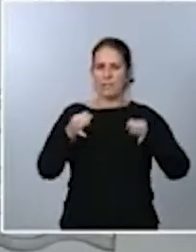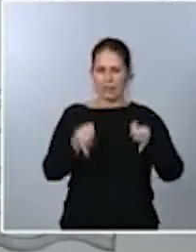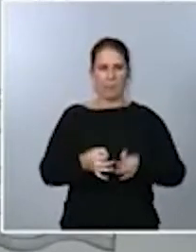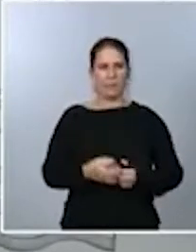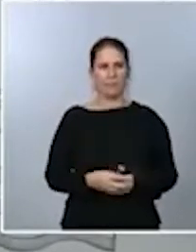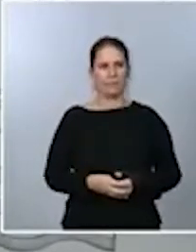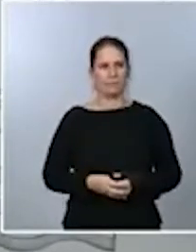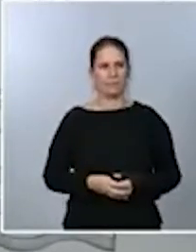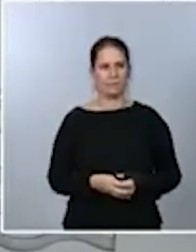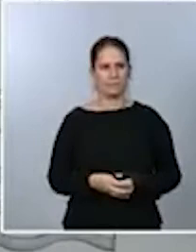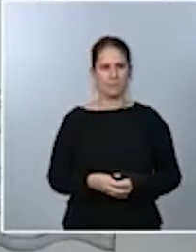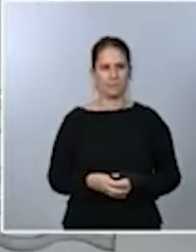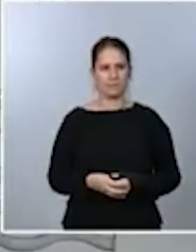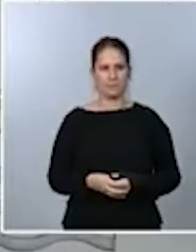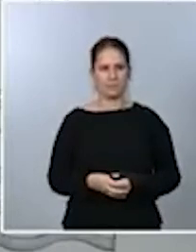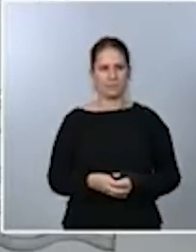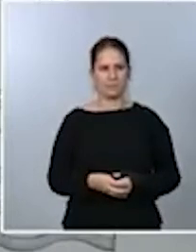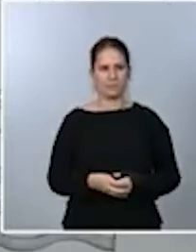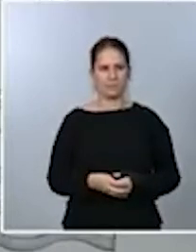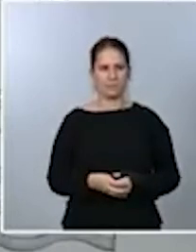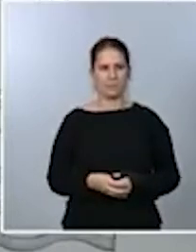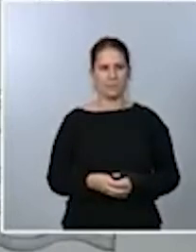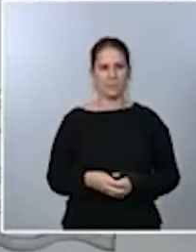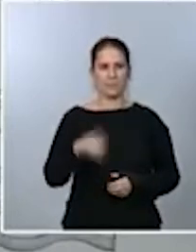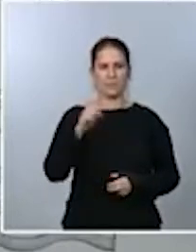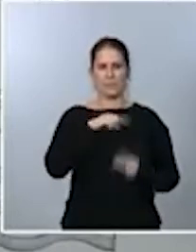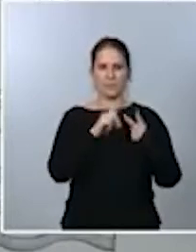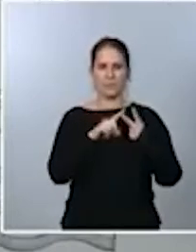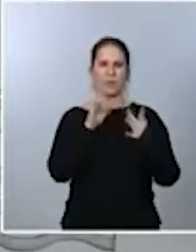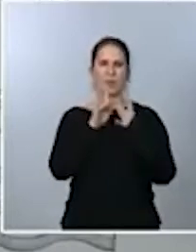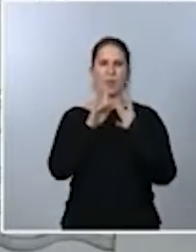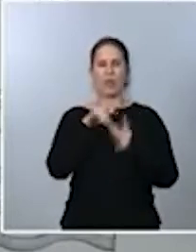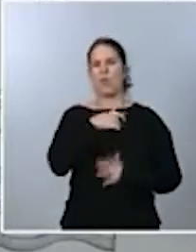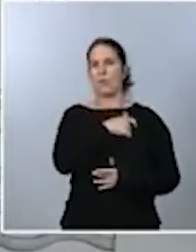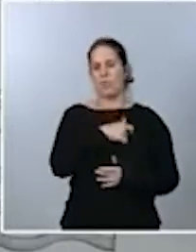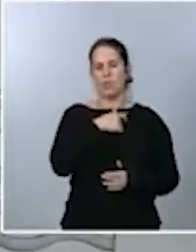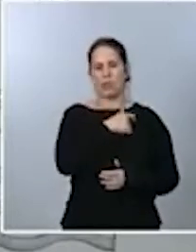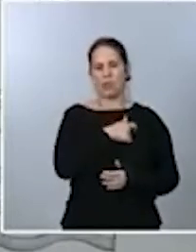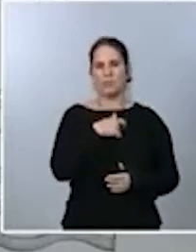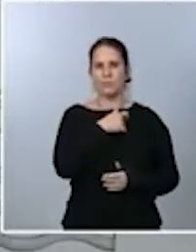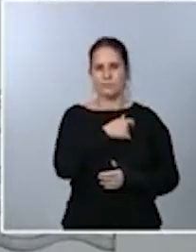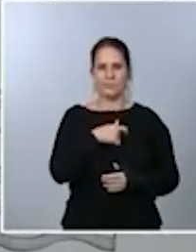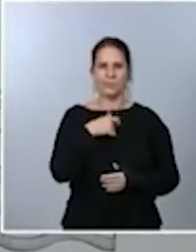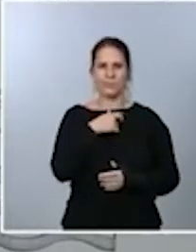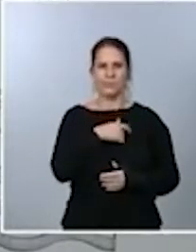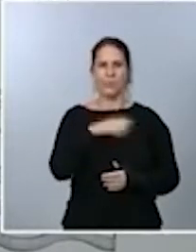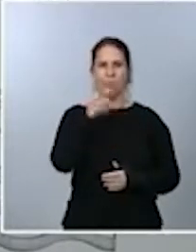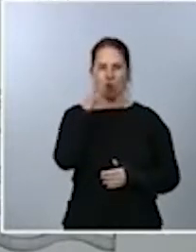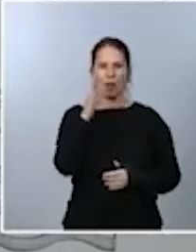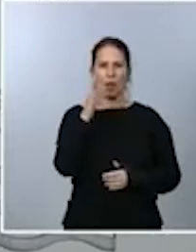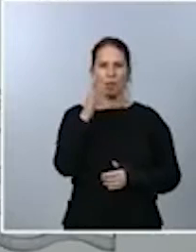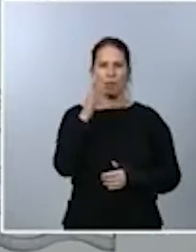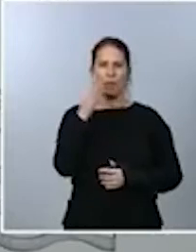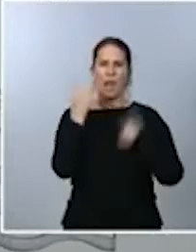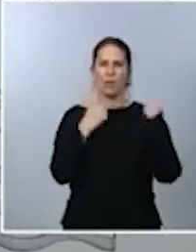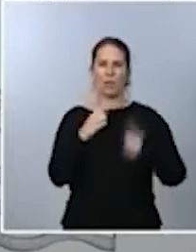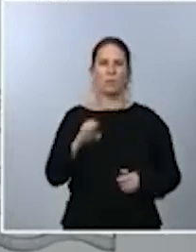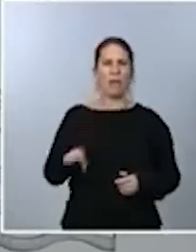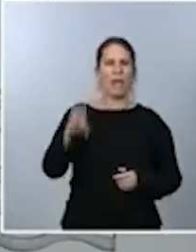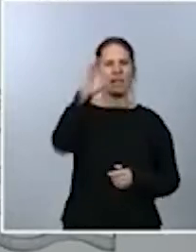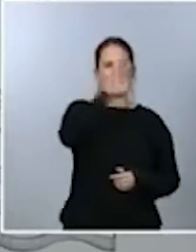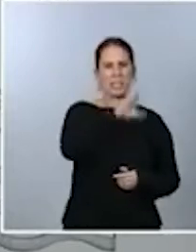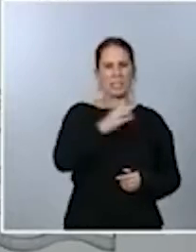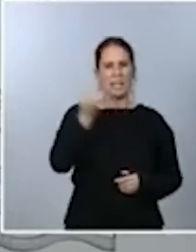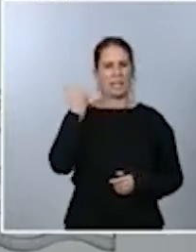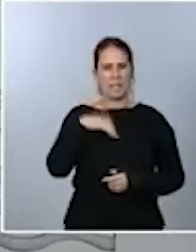lugar, decirles que estamos en contacto con la Comisión, porque, efectivamente, ha habido diferentes países que han anunciado o que